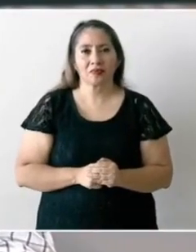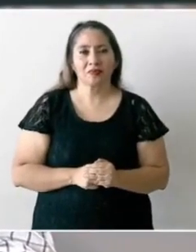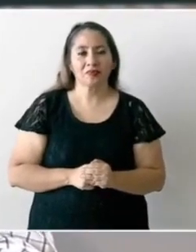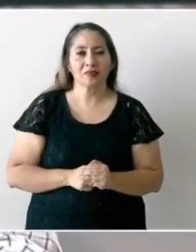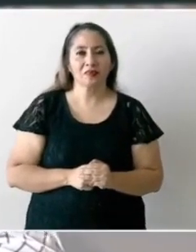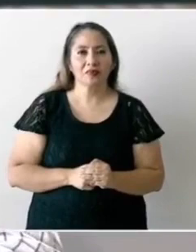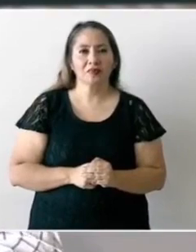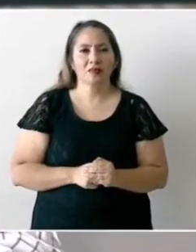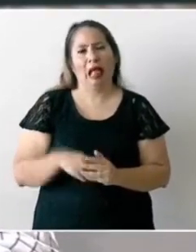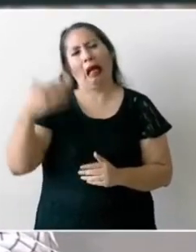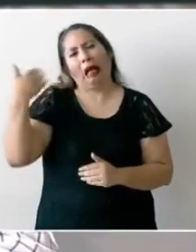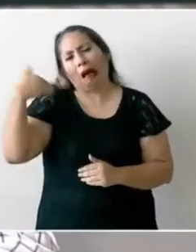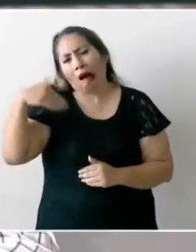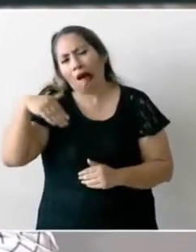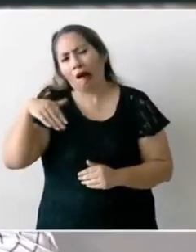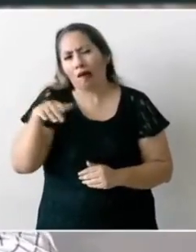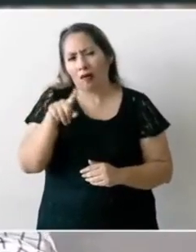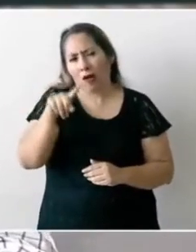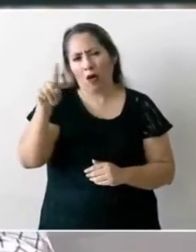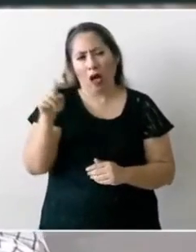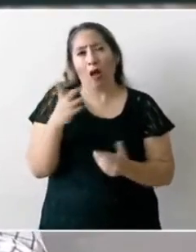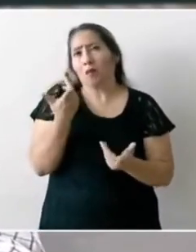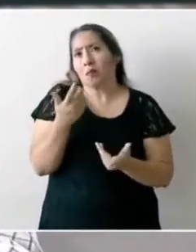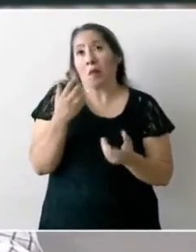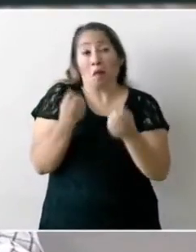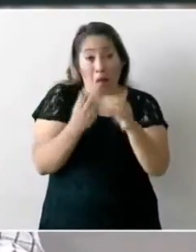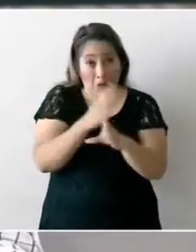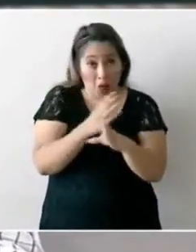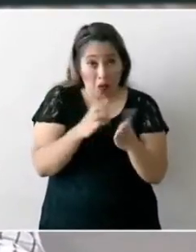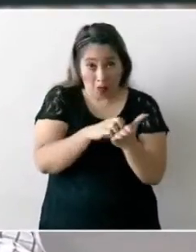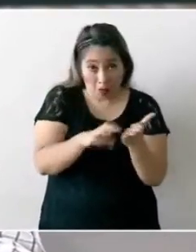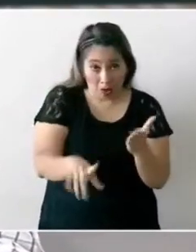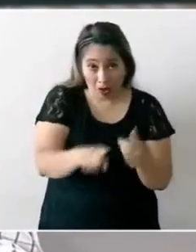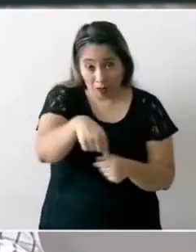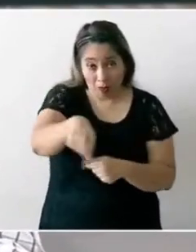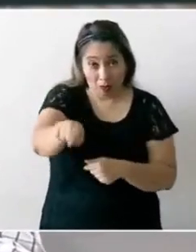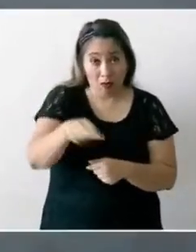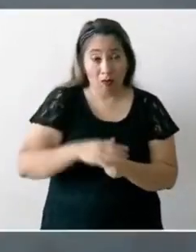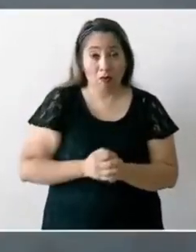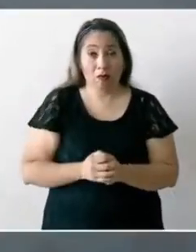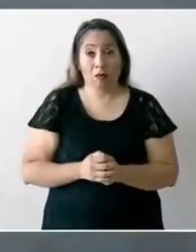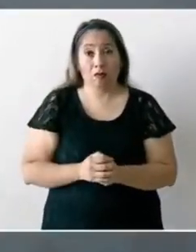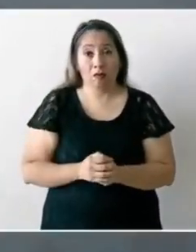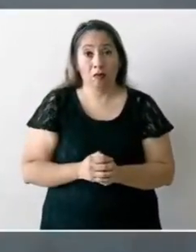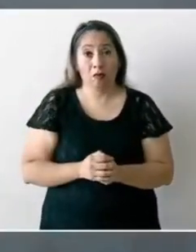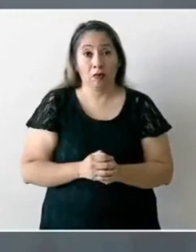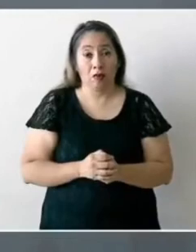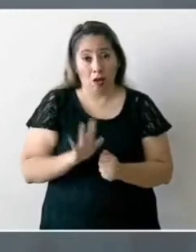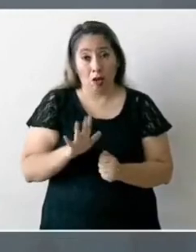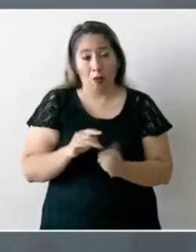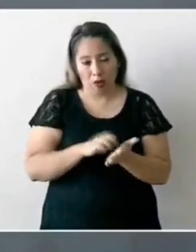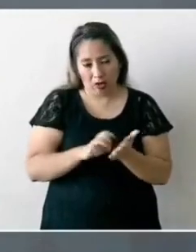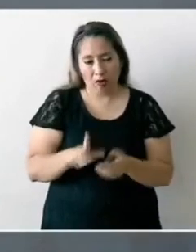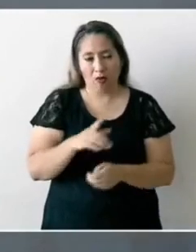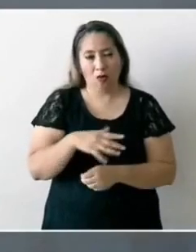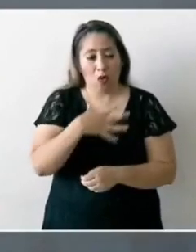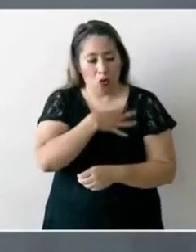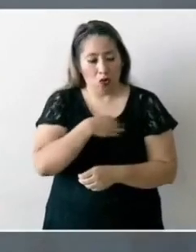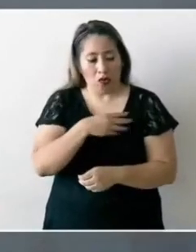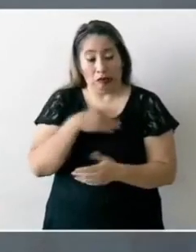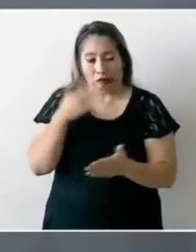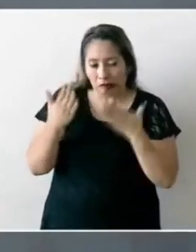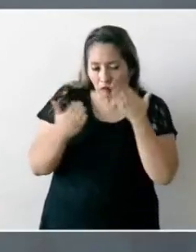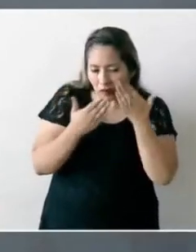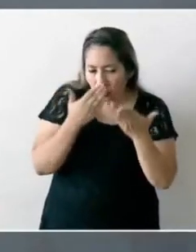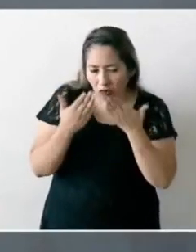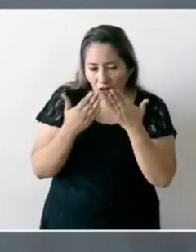en algunos casos se llegó a plantear de que los hijos estudiaran para